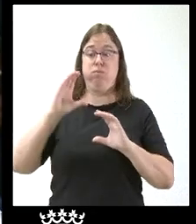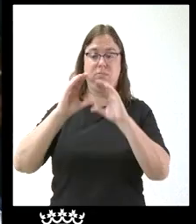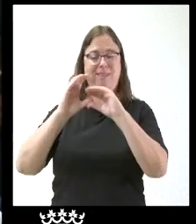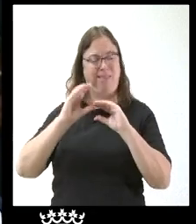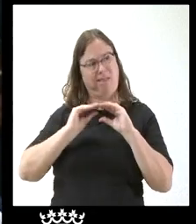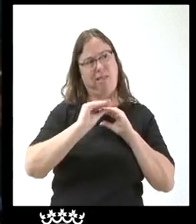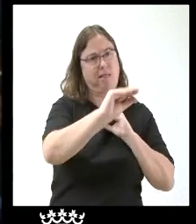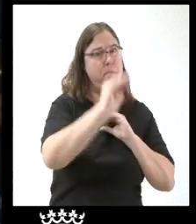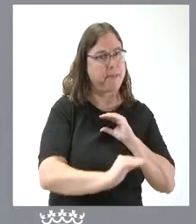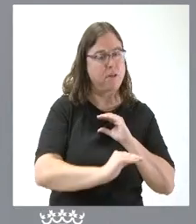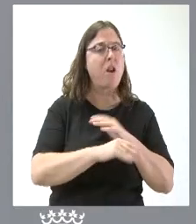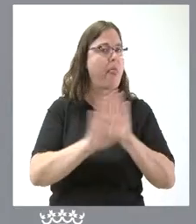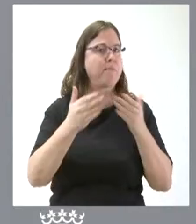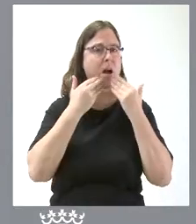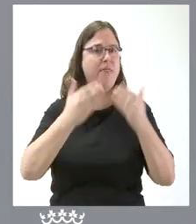Nada más.